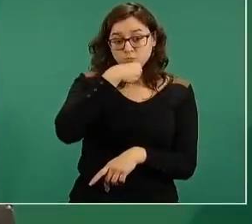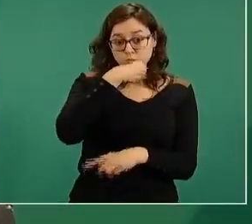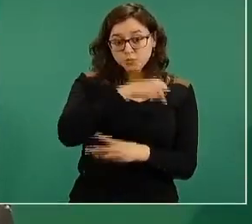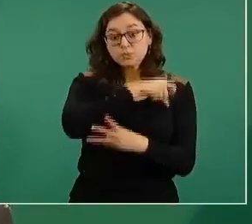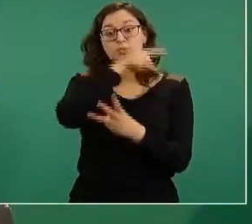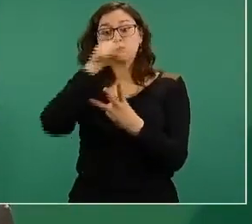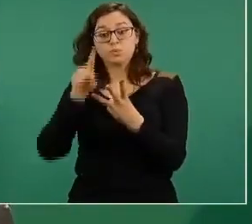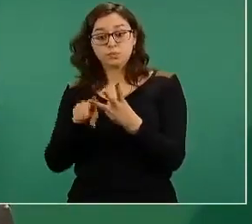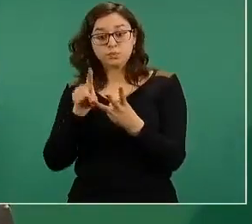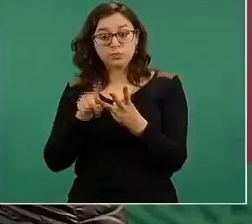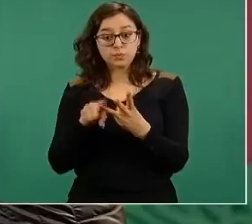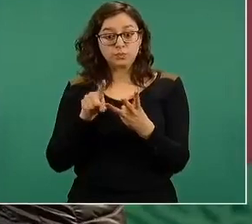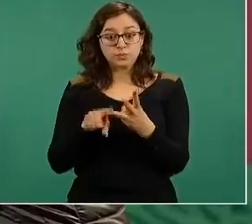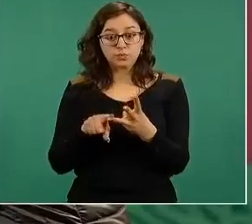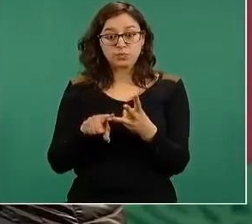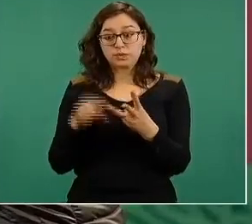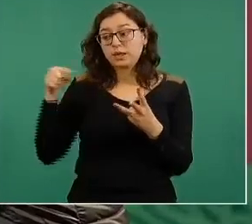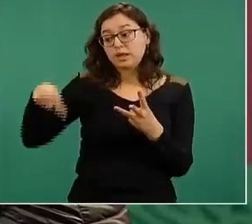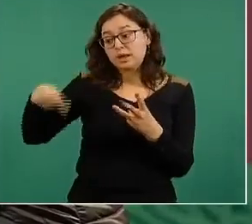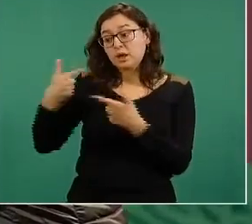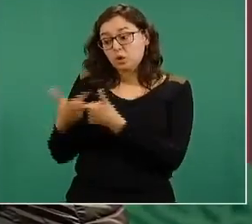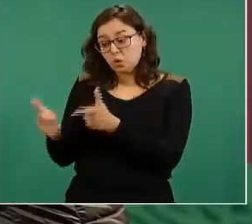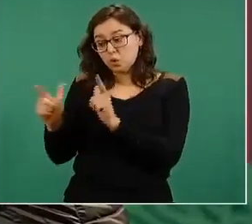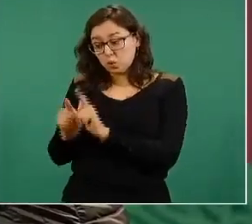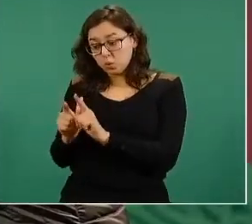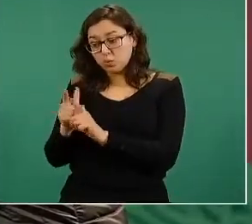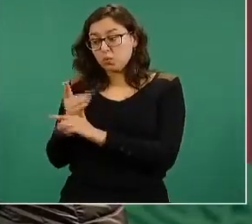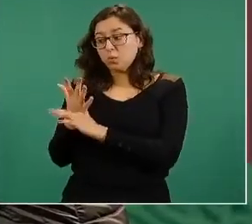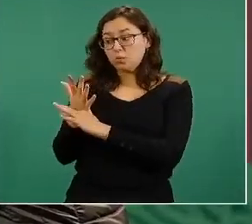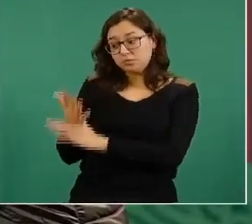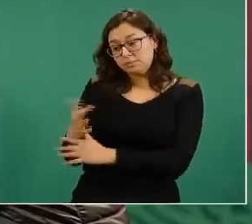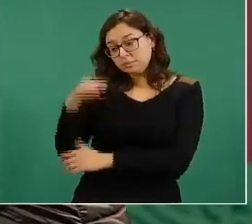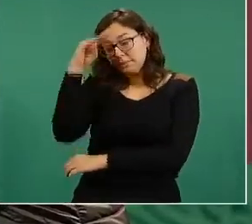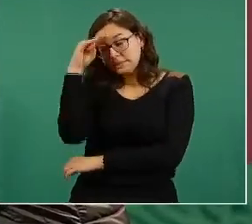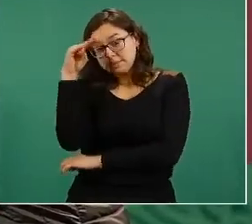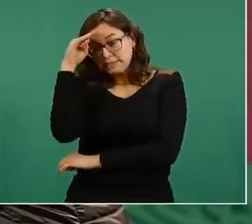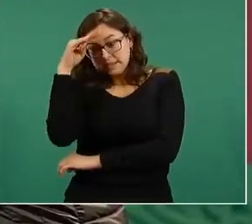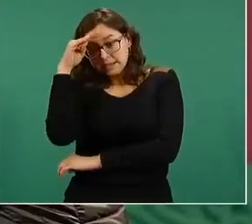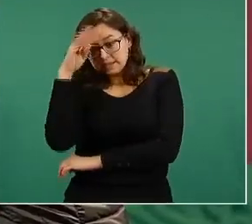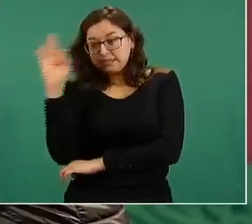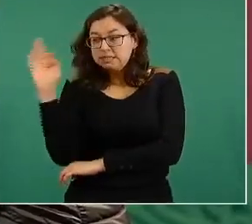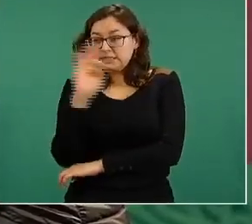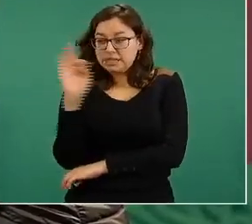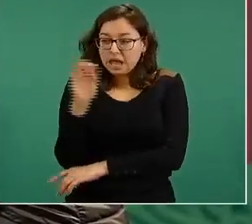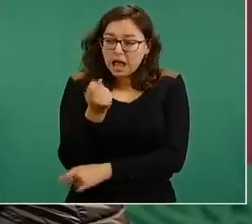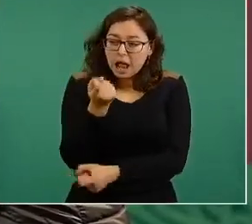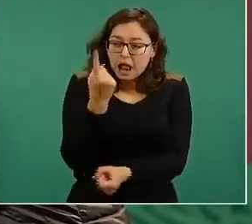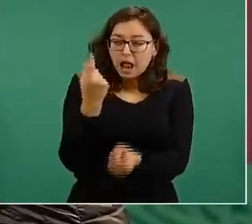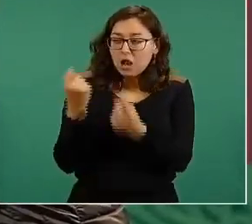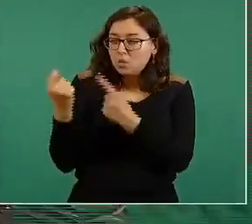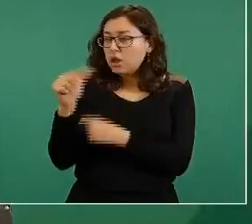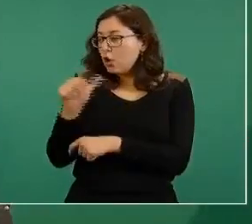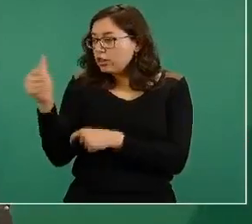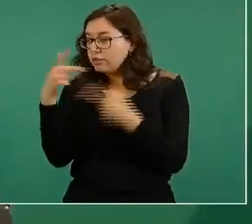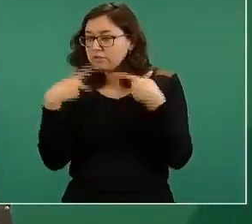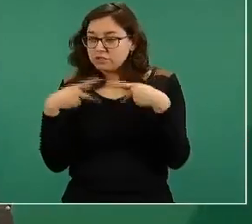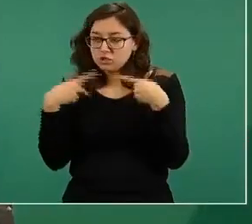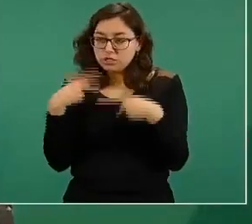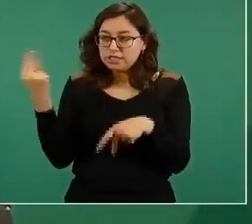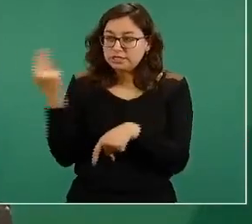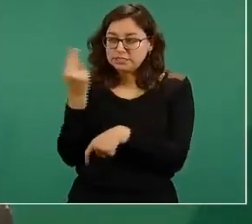Y el grupo técnico asesor está haciendo otro análisis para saber si hay alguna otra forma de